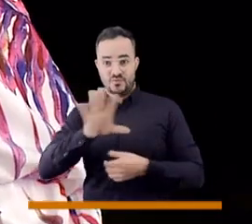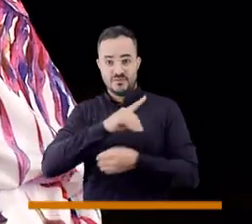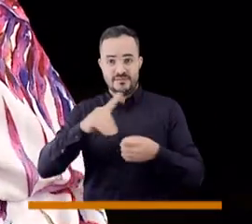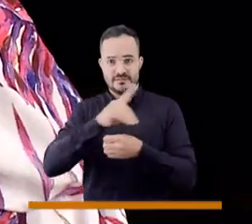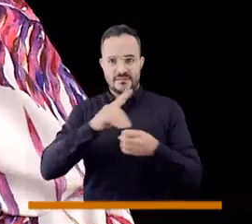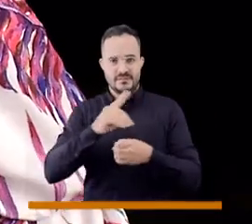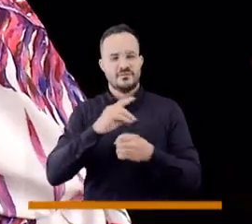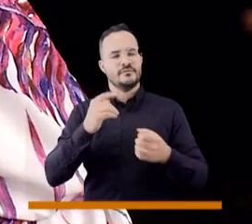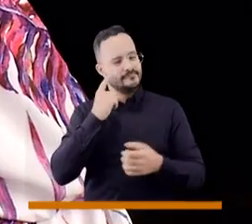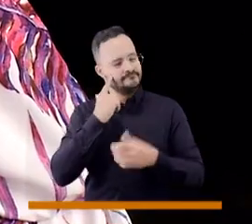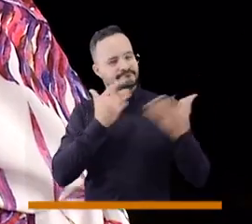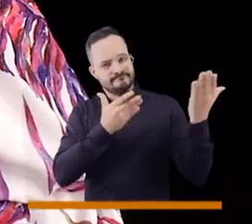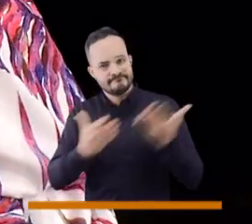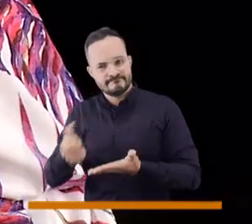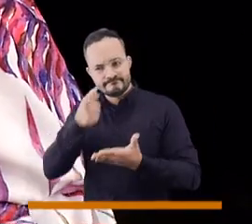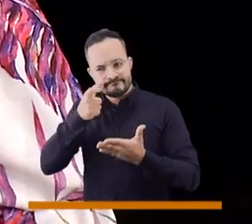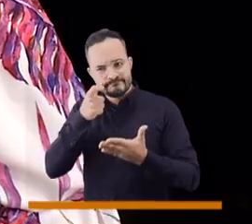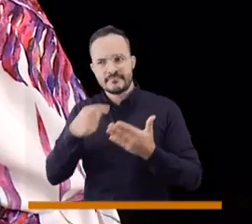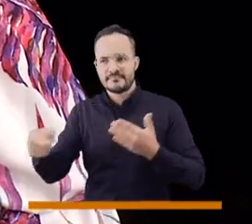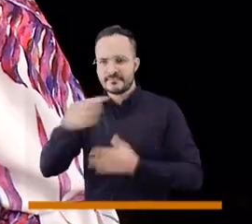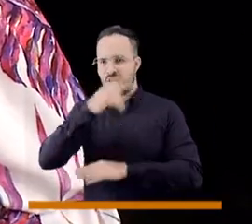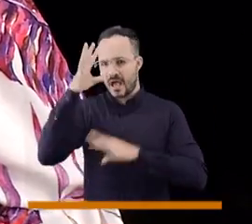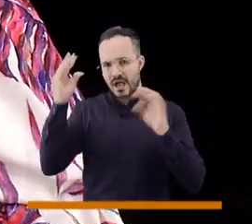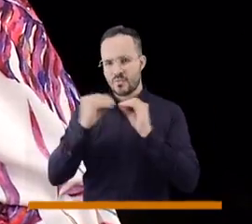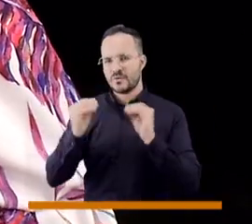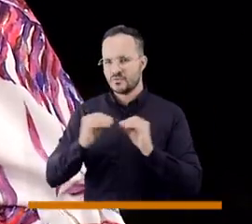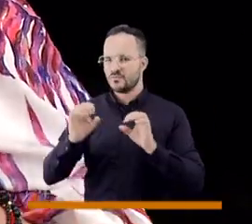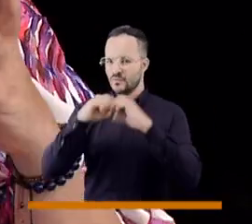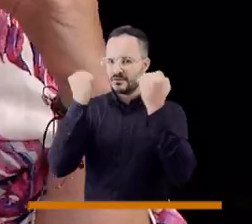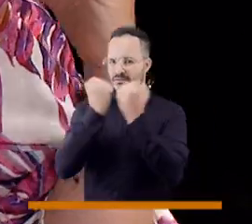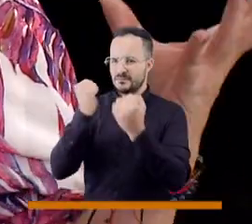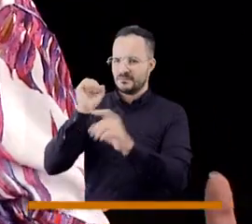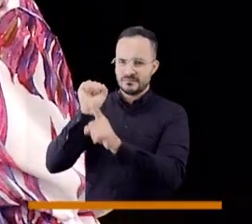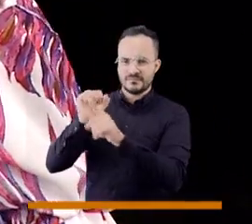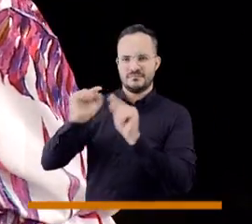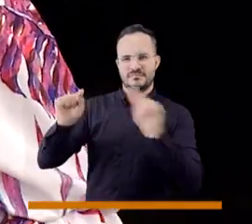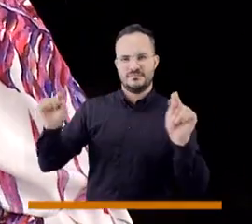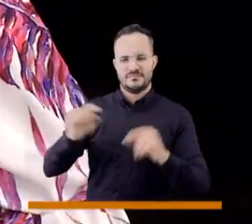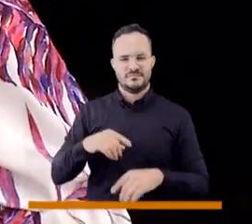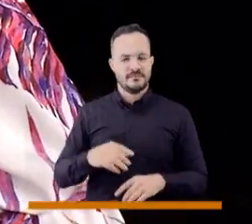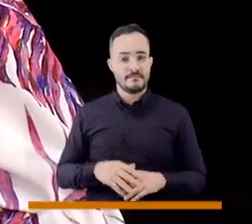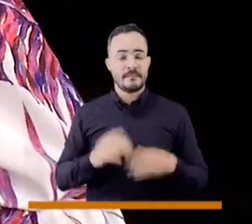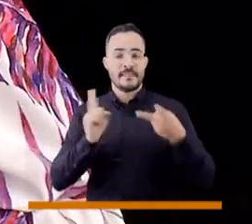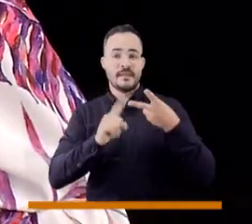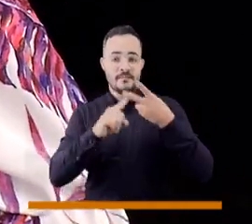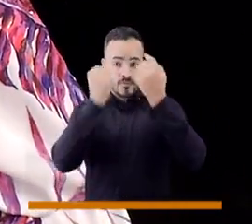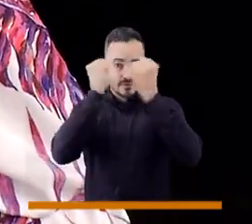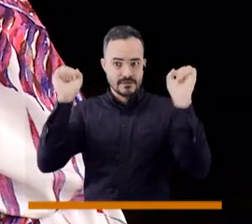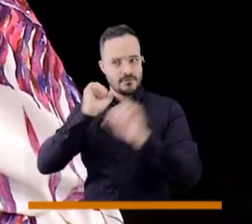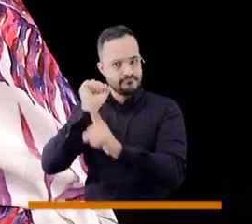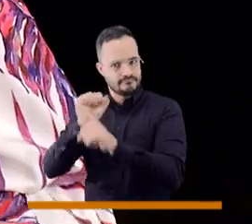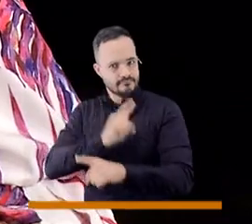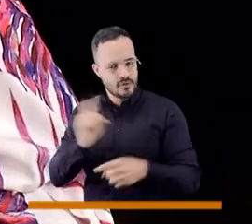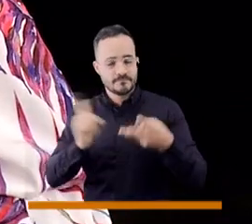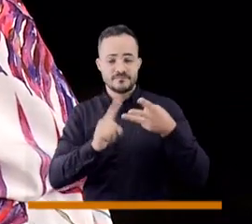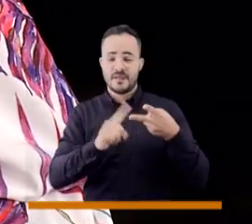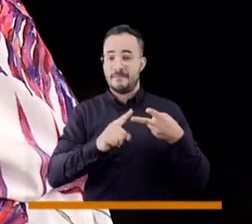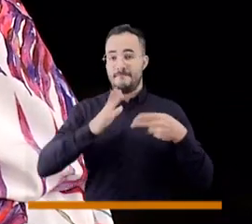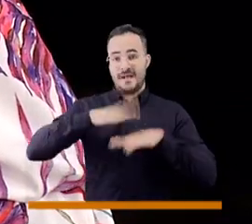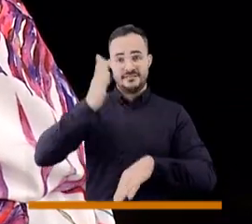a acuerdos municipales, seguimos además en nuestra agenda siempre con comunidad, yo soy una persona de comunidad